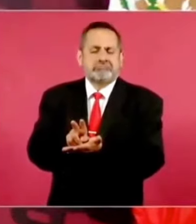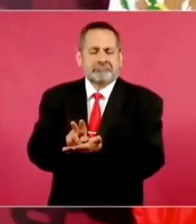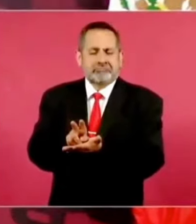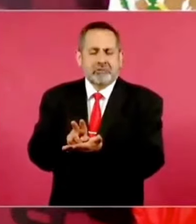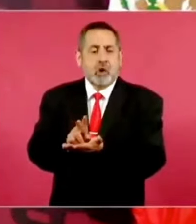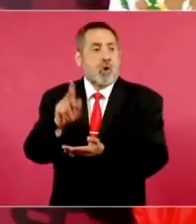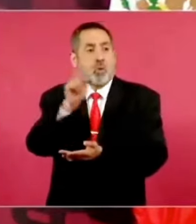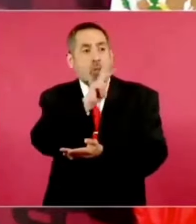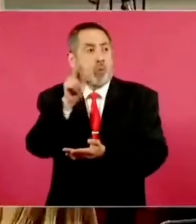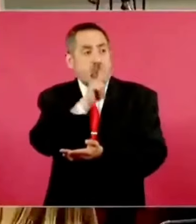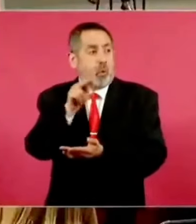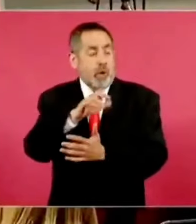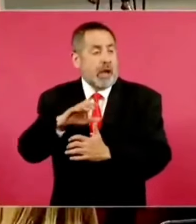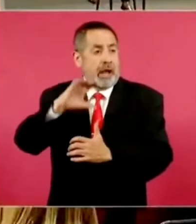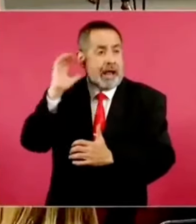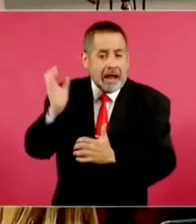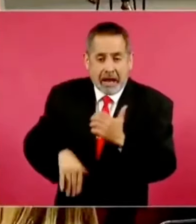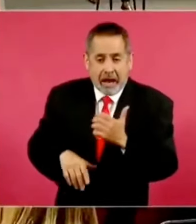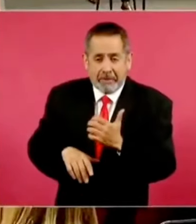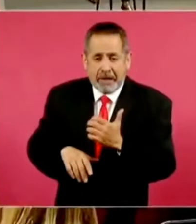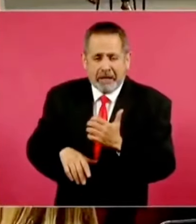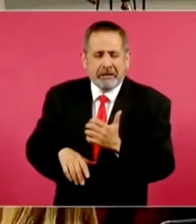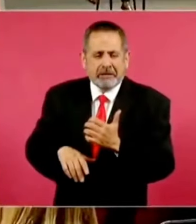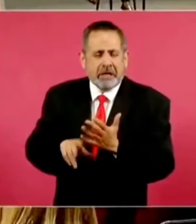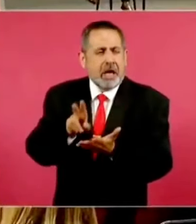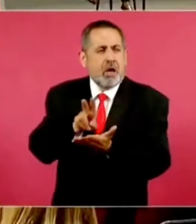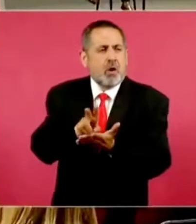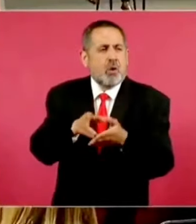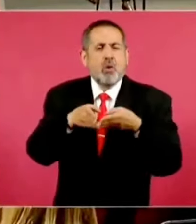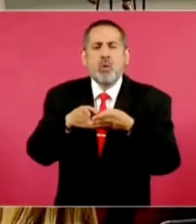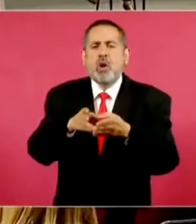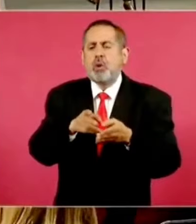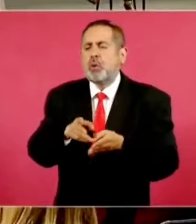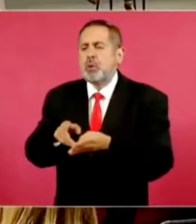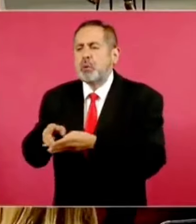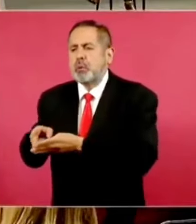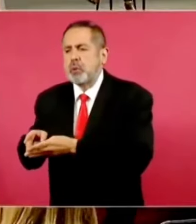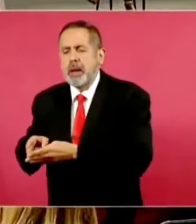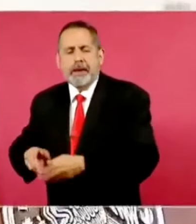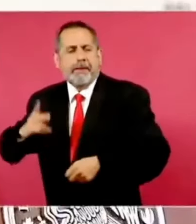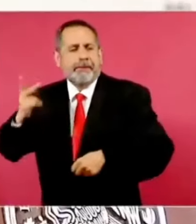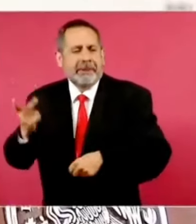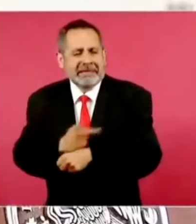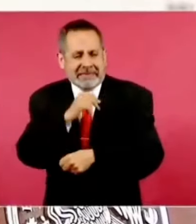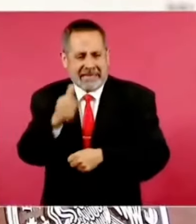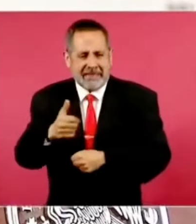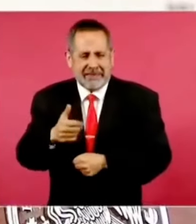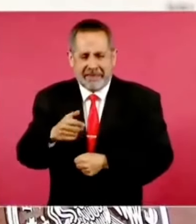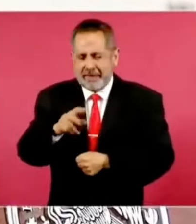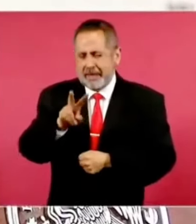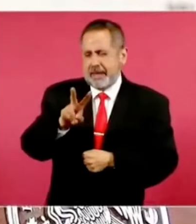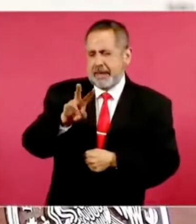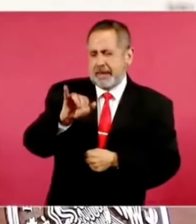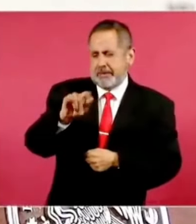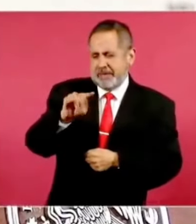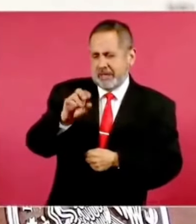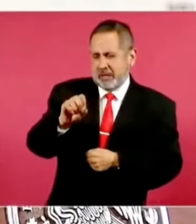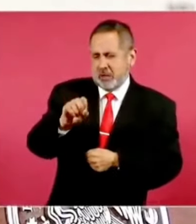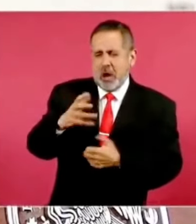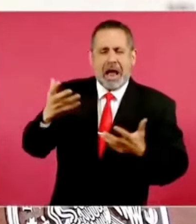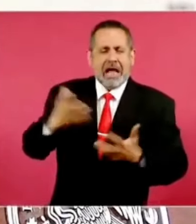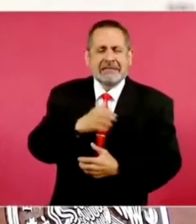Pasa el viento y llega la canoa a la orilla. Por eso es la anécdota de que